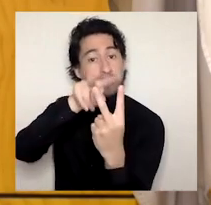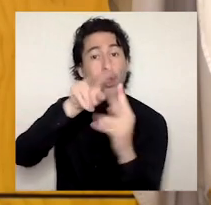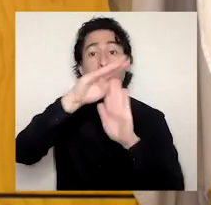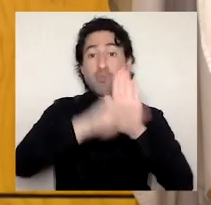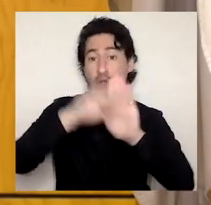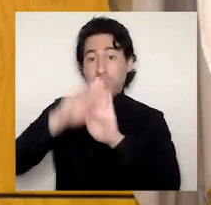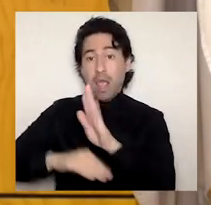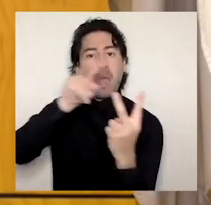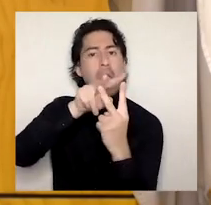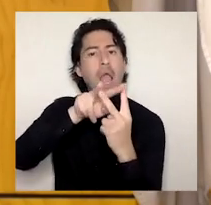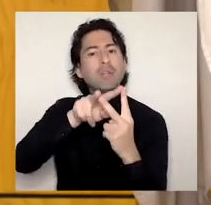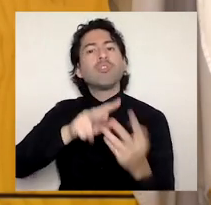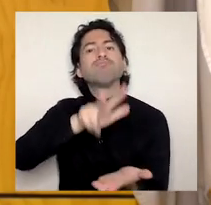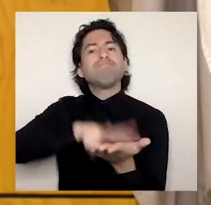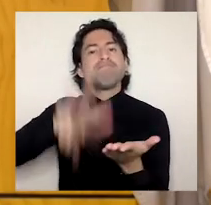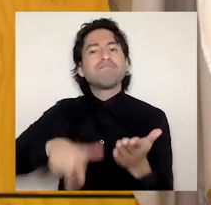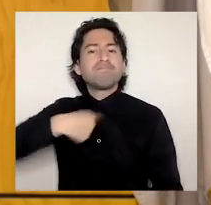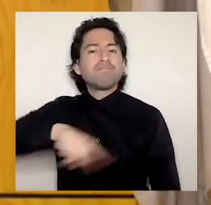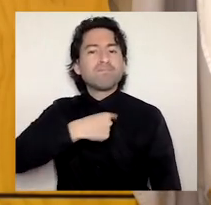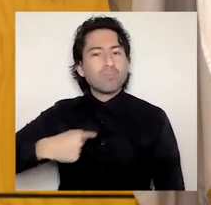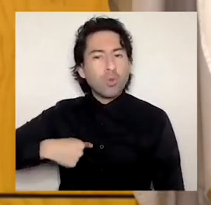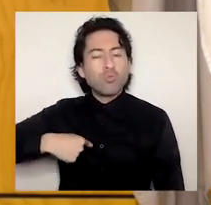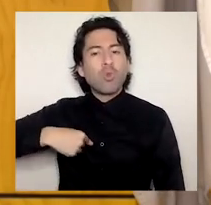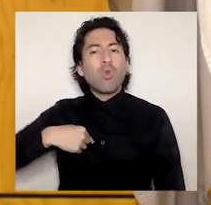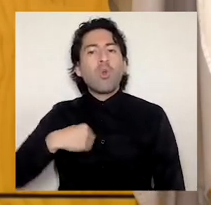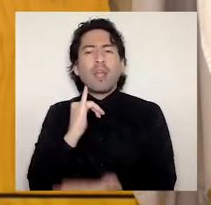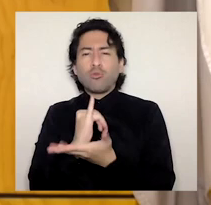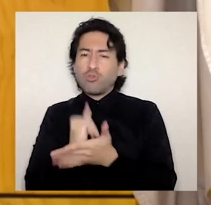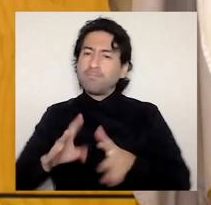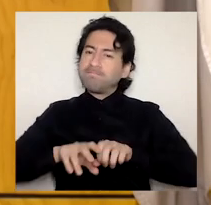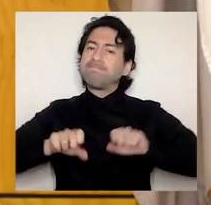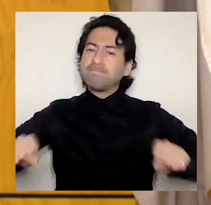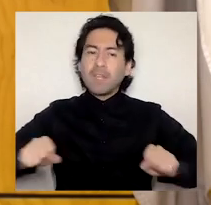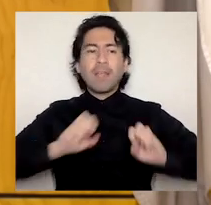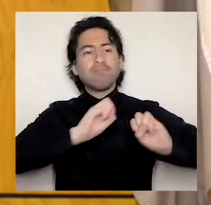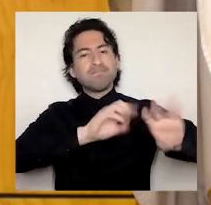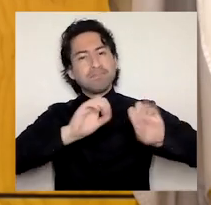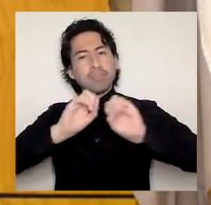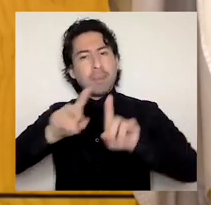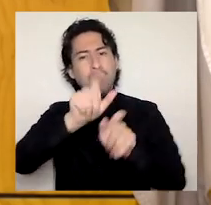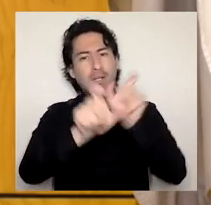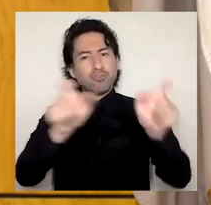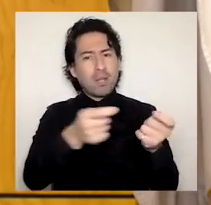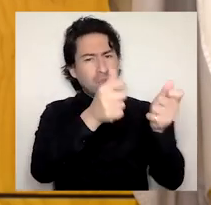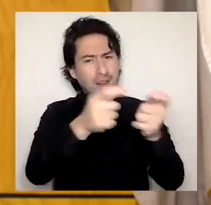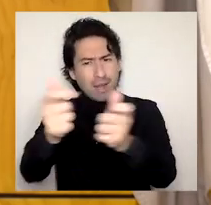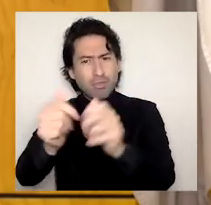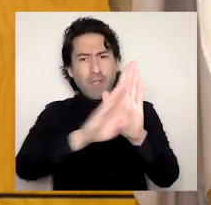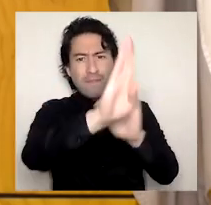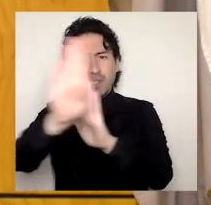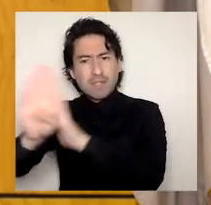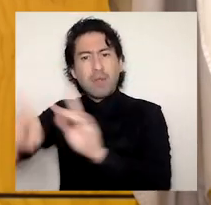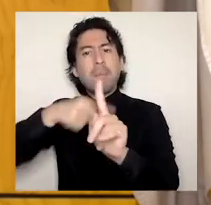ratifican el compromiso de nuestra institución con la formación de talento avanzado y de mejorar nuestros